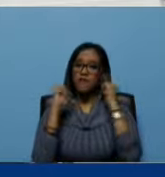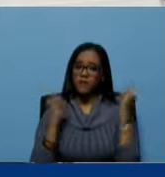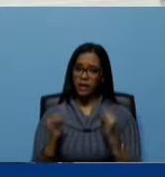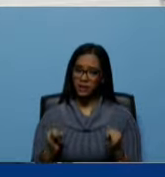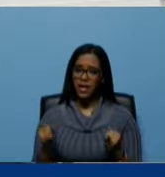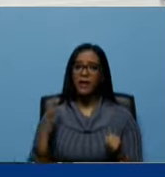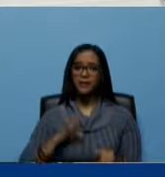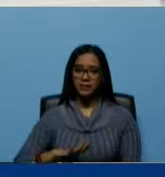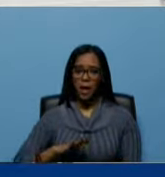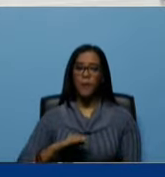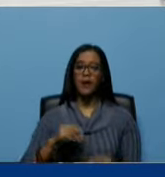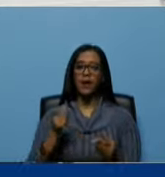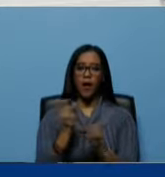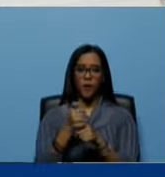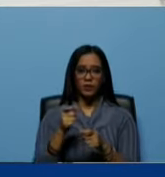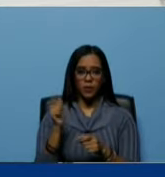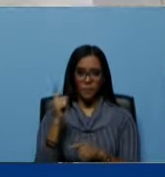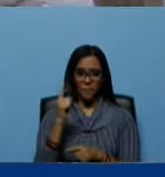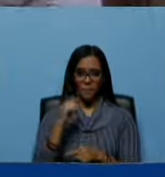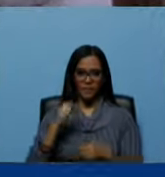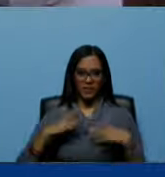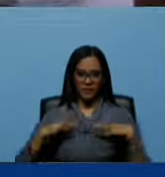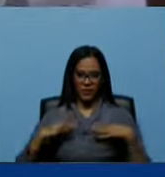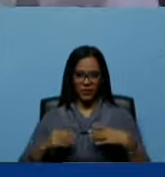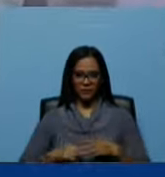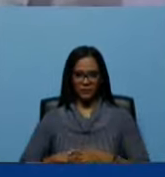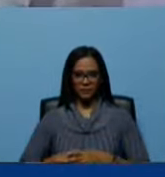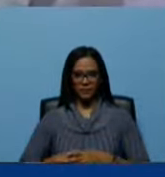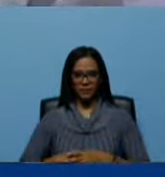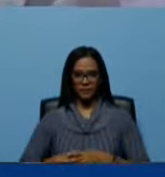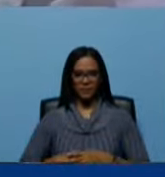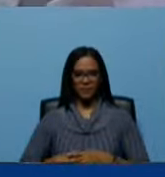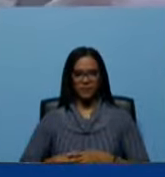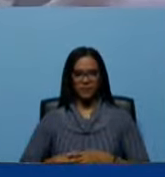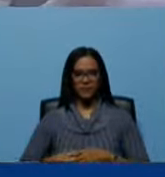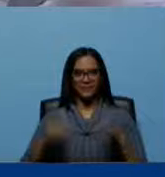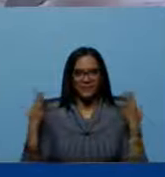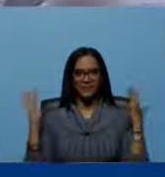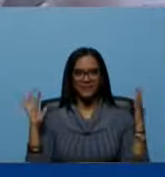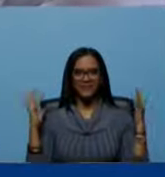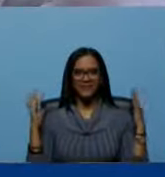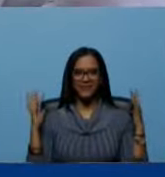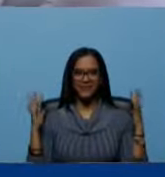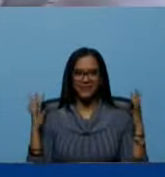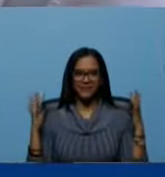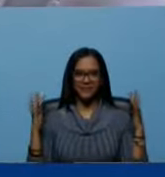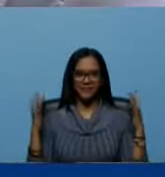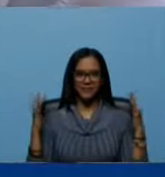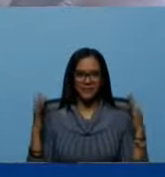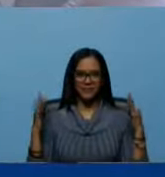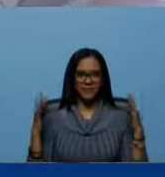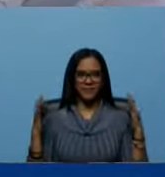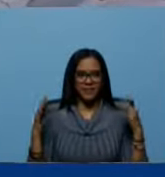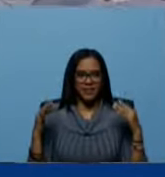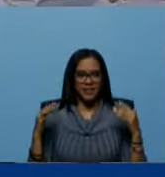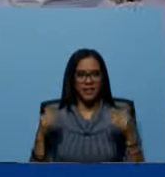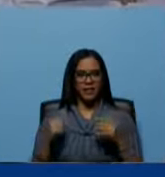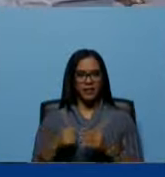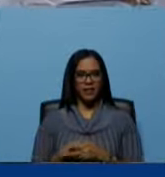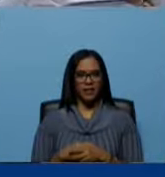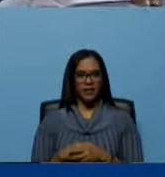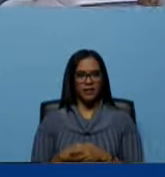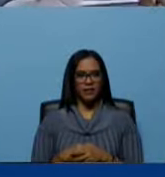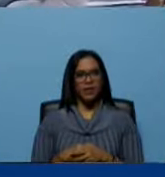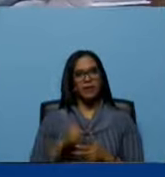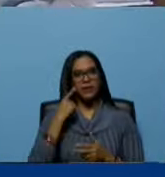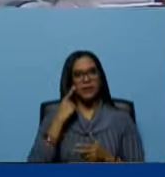en agosto en un mes de vacaciones bueno fíjense ustedes ellos hacen daño por todas las